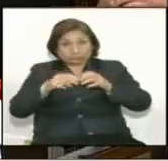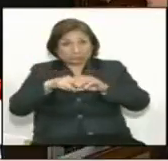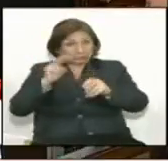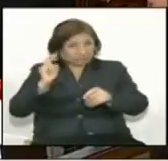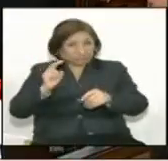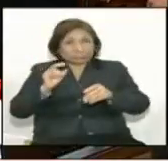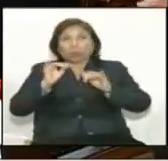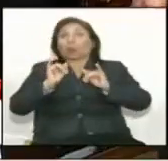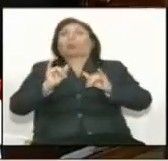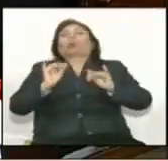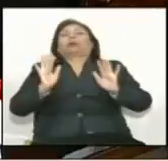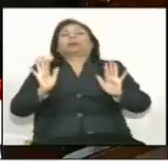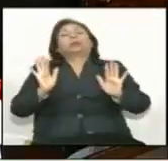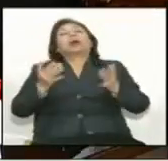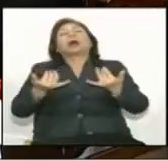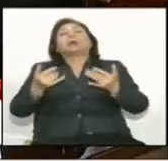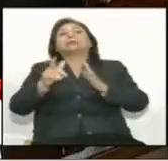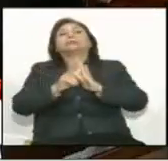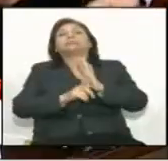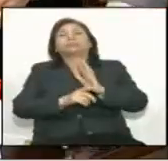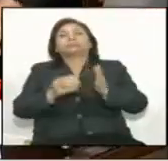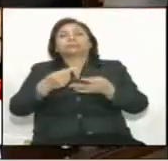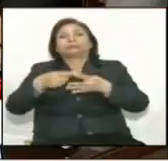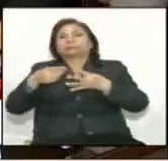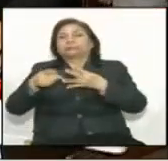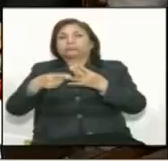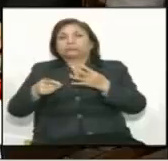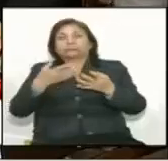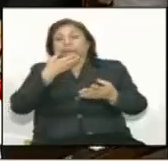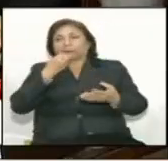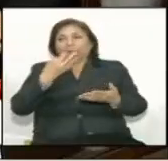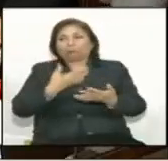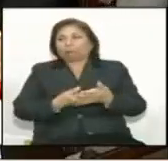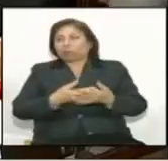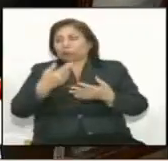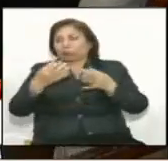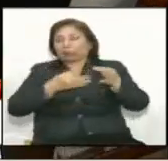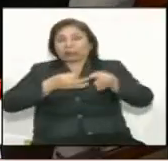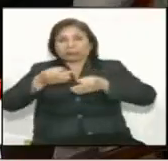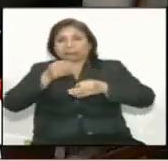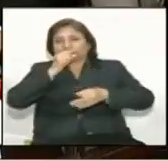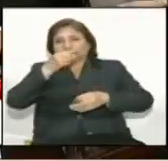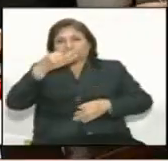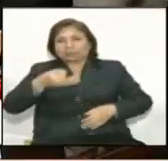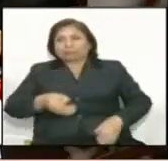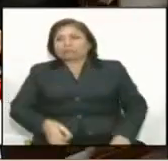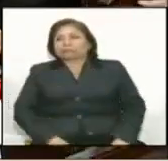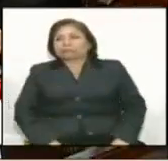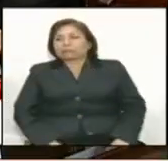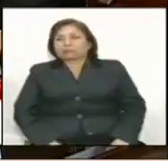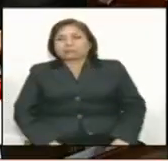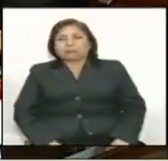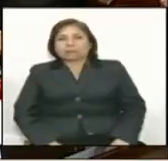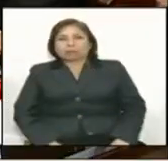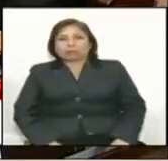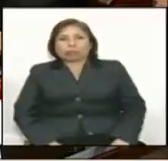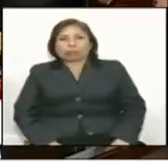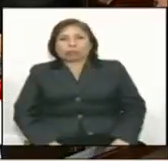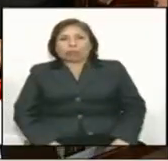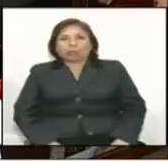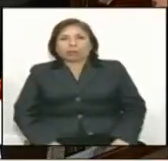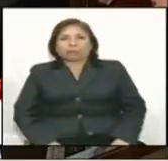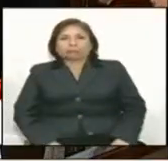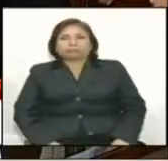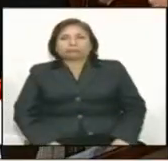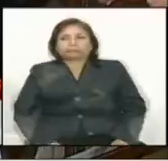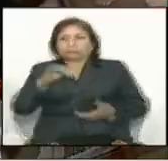no, no, no, para nada. ¿Se ha hablado de quién es que se ocuparía en el gabinete dentro de estas negociaciones para la lista del señor Agastis? No, no, creo que